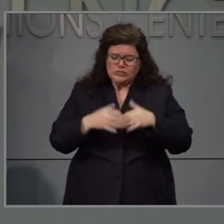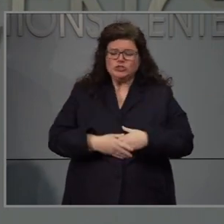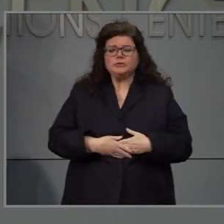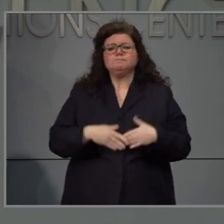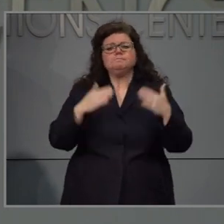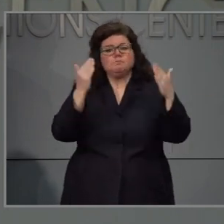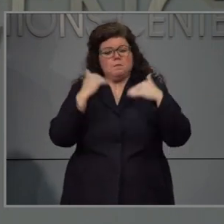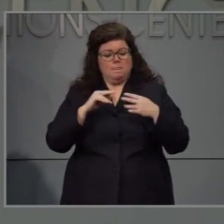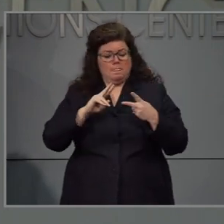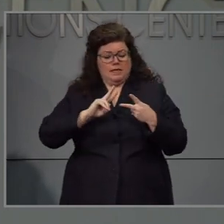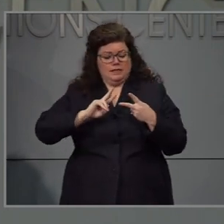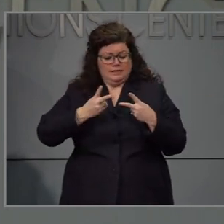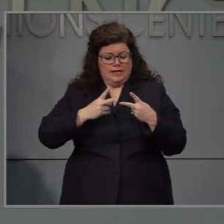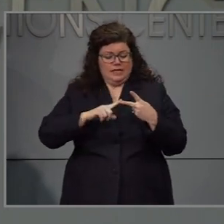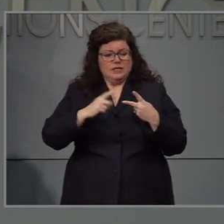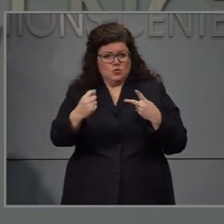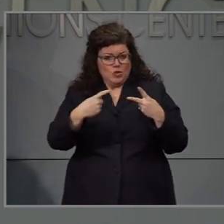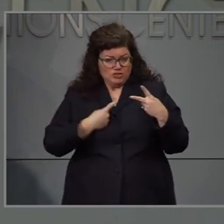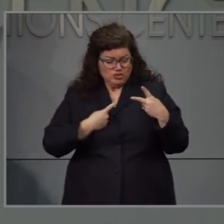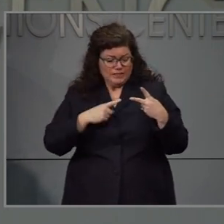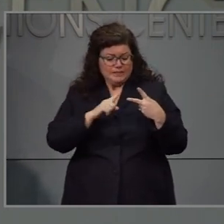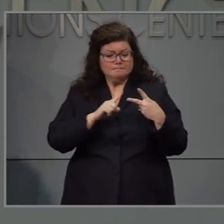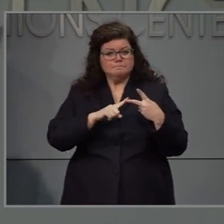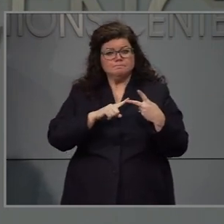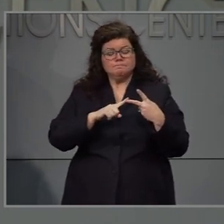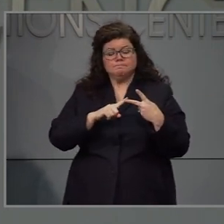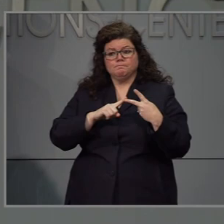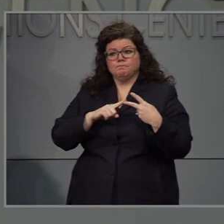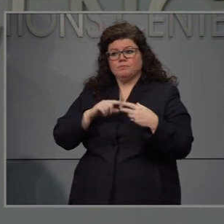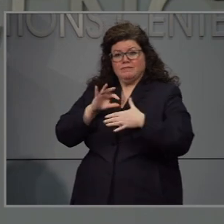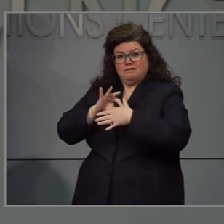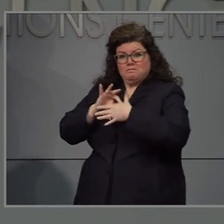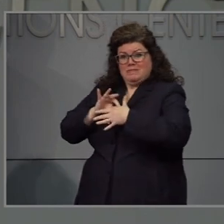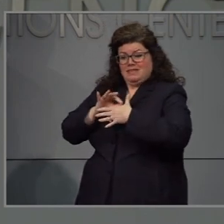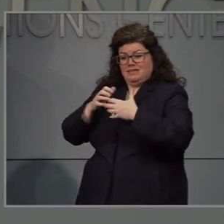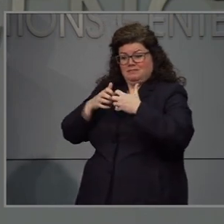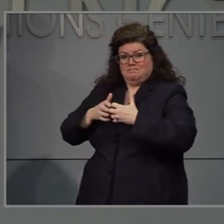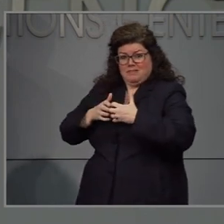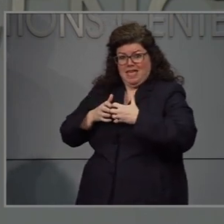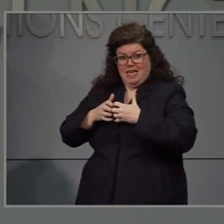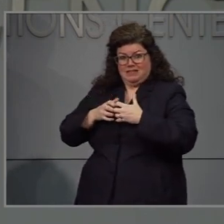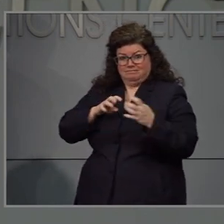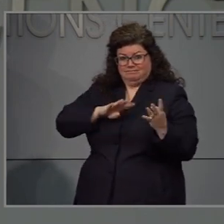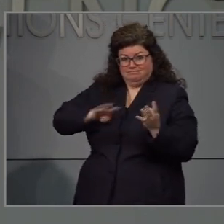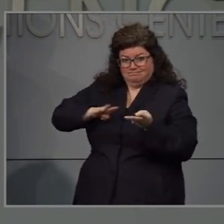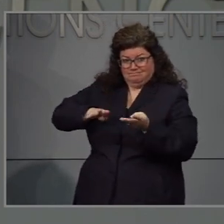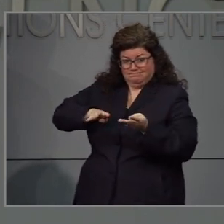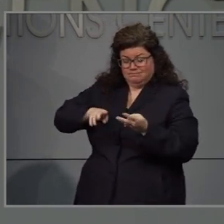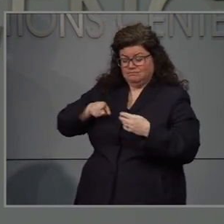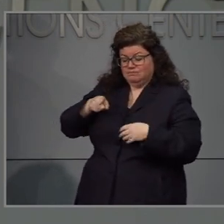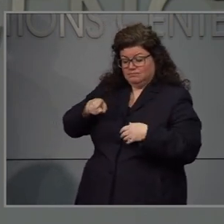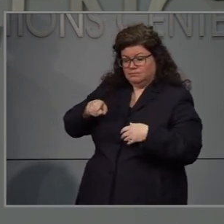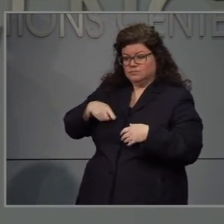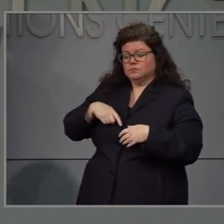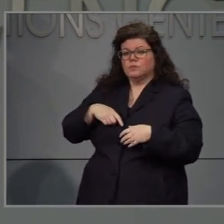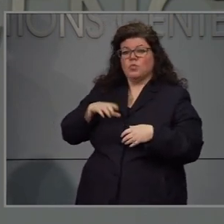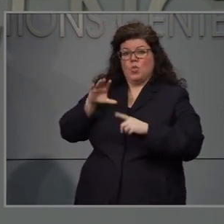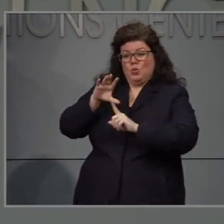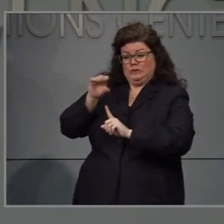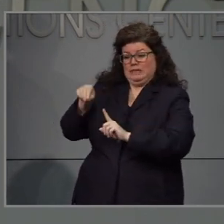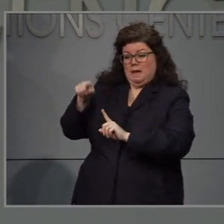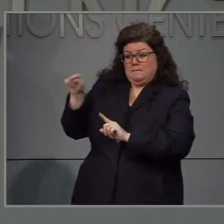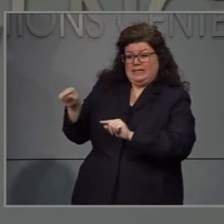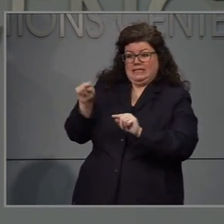lleven el tapabocas y ahora en cuanto a las plantas de proceso procedimiento de carnes, nosotros sabemos